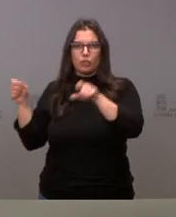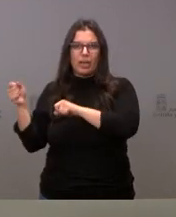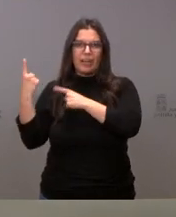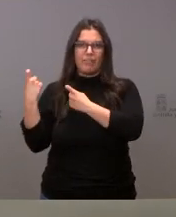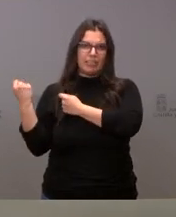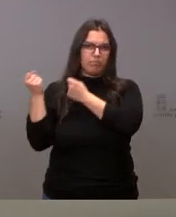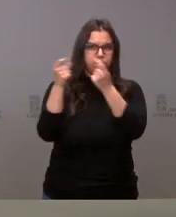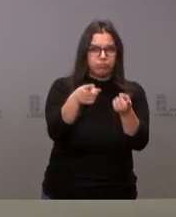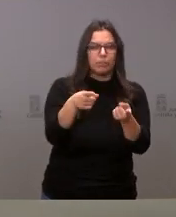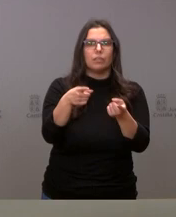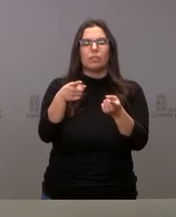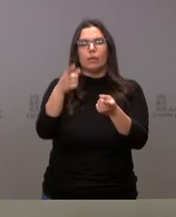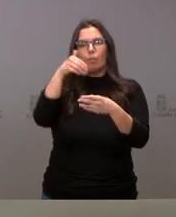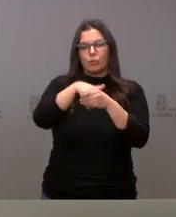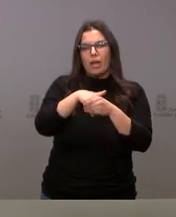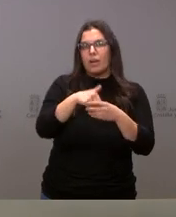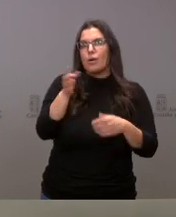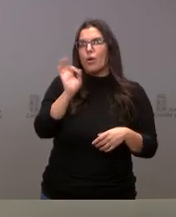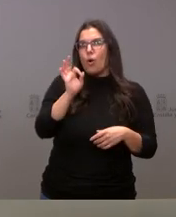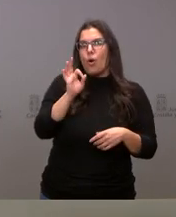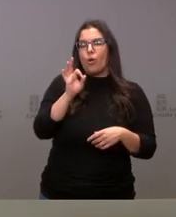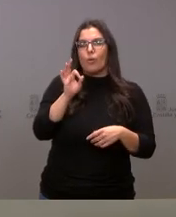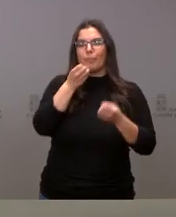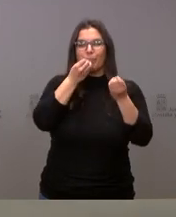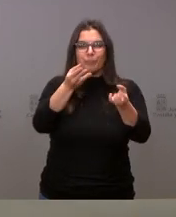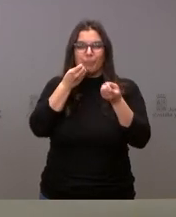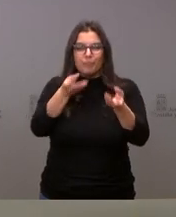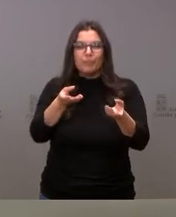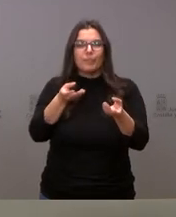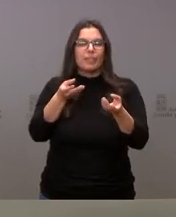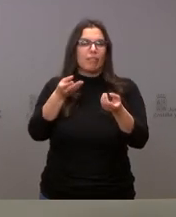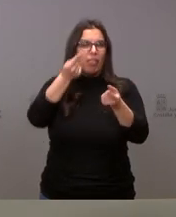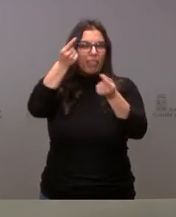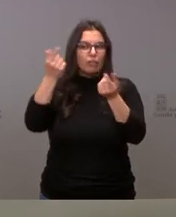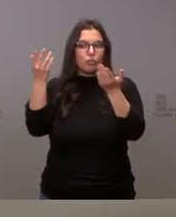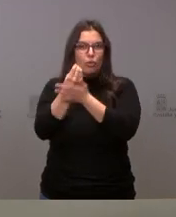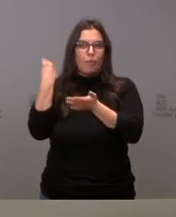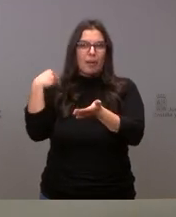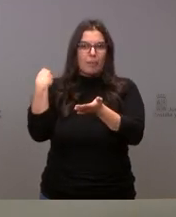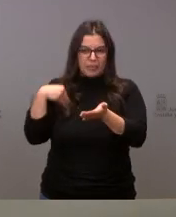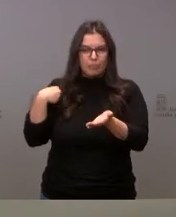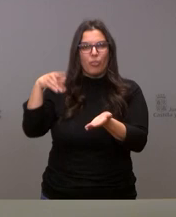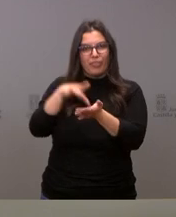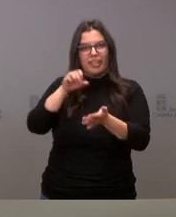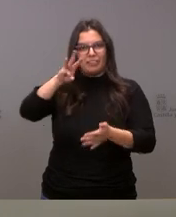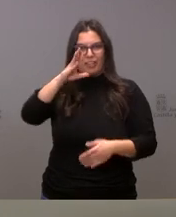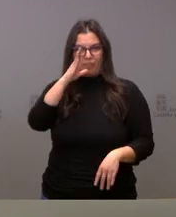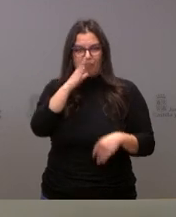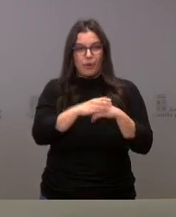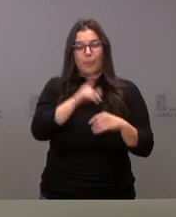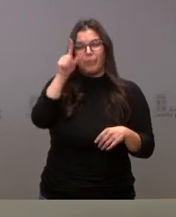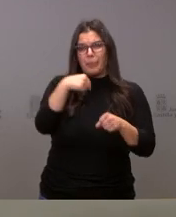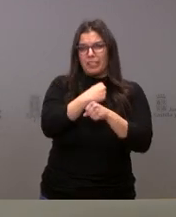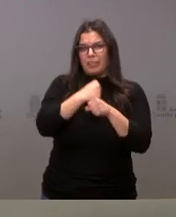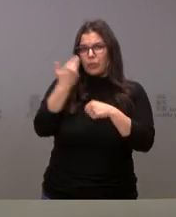de esa jornada electoral o la comunicación e información de todos los datos el día 13 de febrero. También están desarrollando una labor